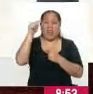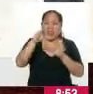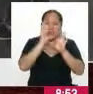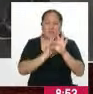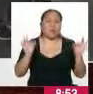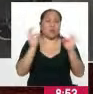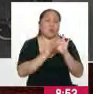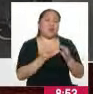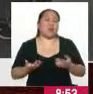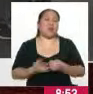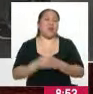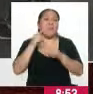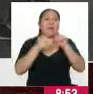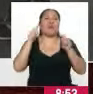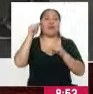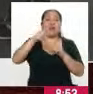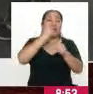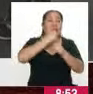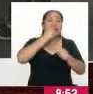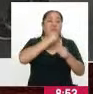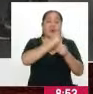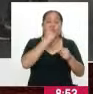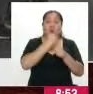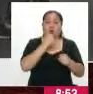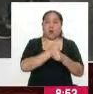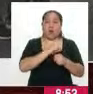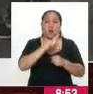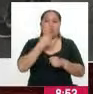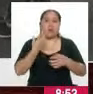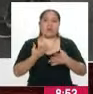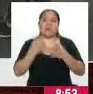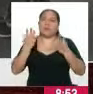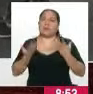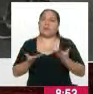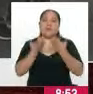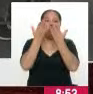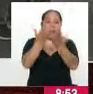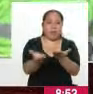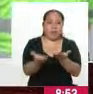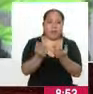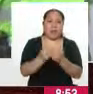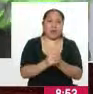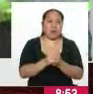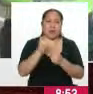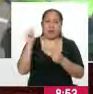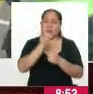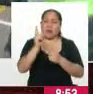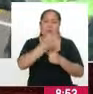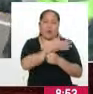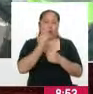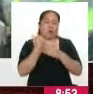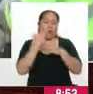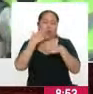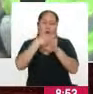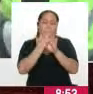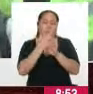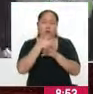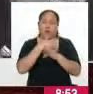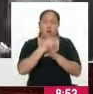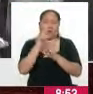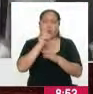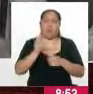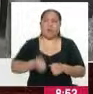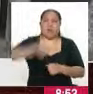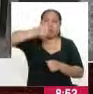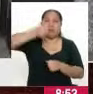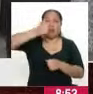pero sin embargo, esa labor no es desarrollada de la mejor manera, creo de la manera amplia por las autoridades